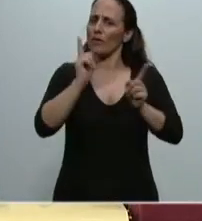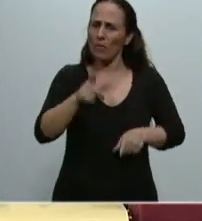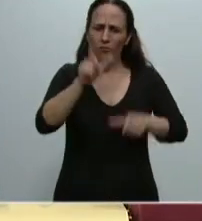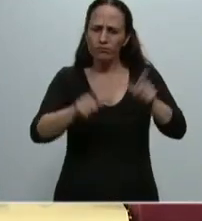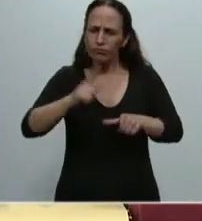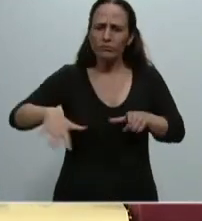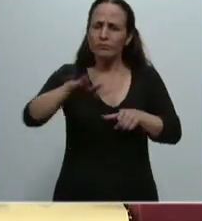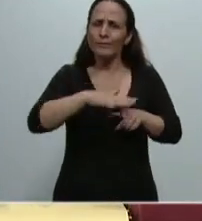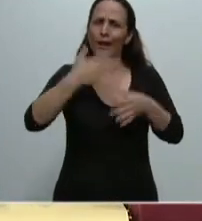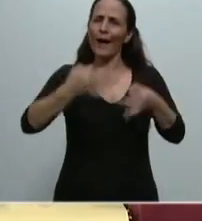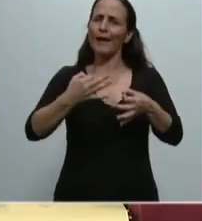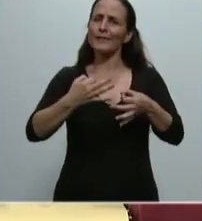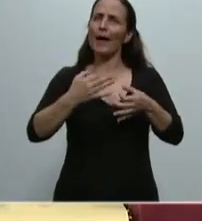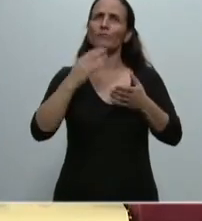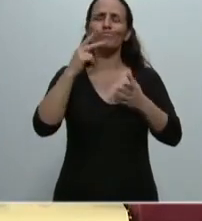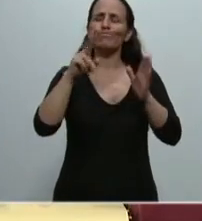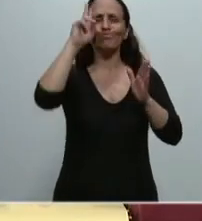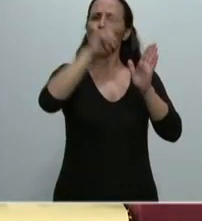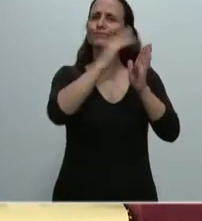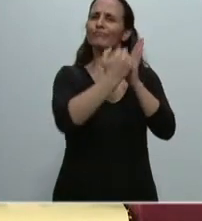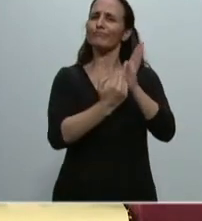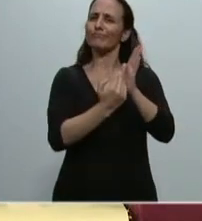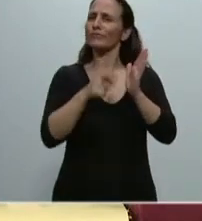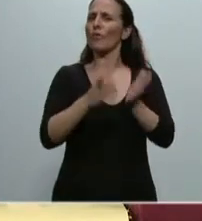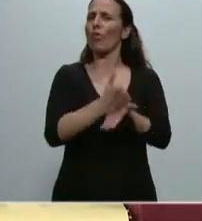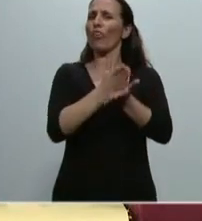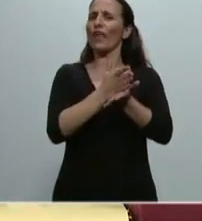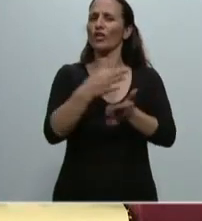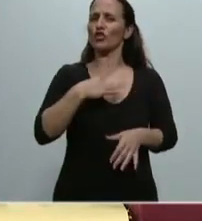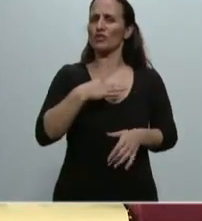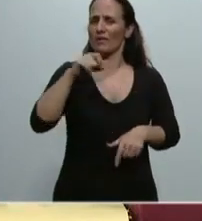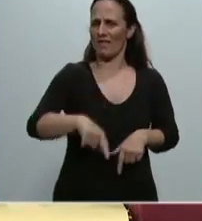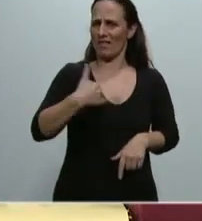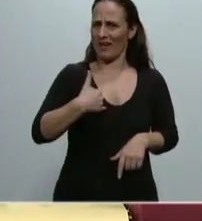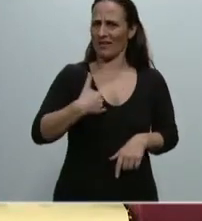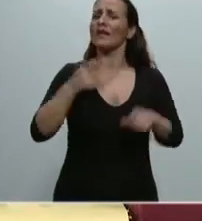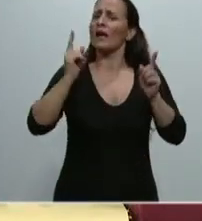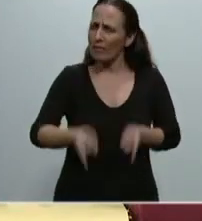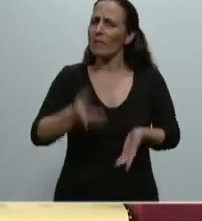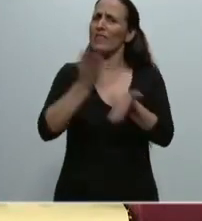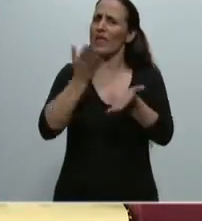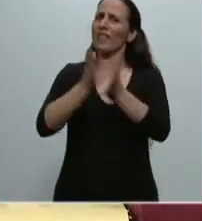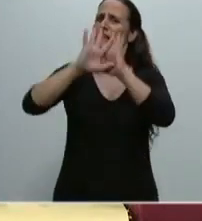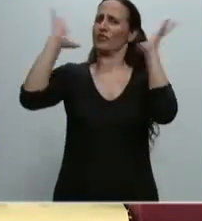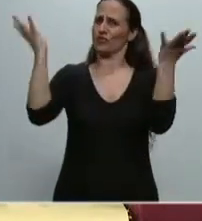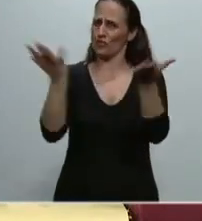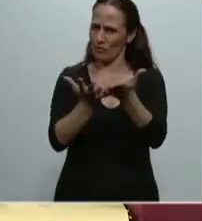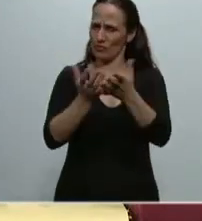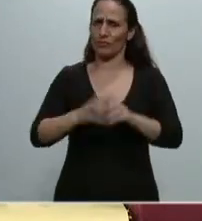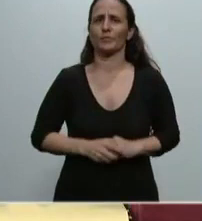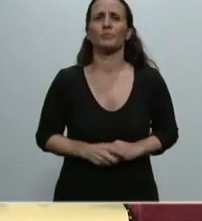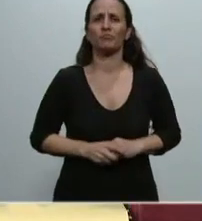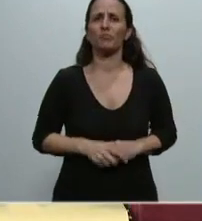y fundamentalmente un principio general del derecho civil argentino y del derecho internacional, el pacta Sun-Servanda.